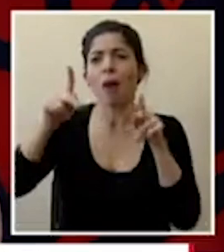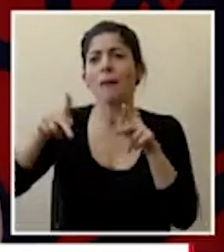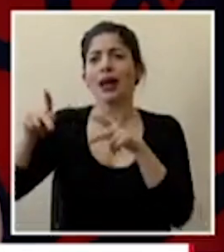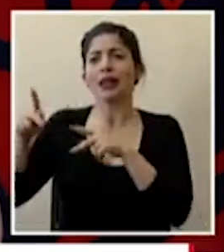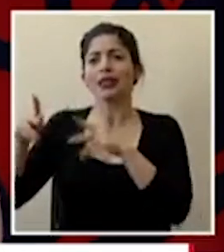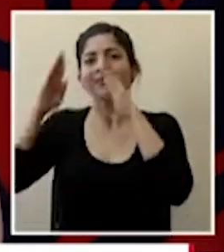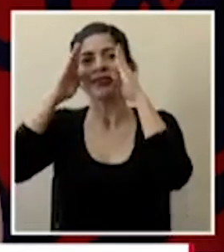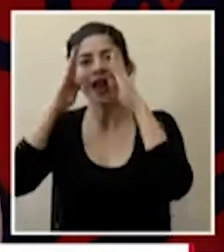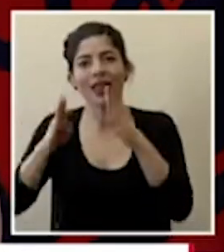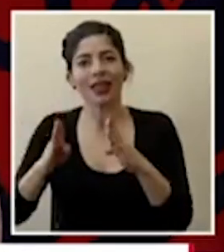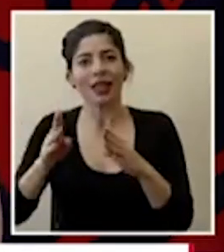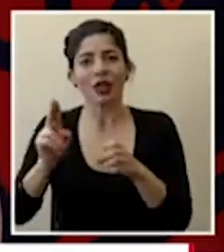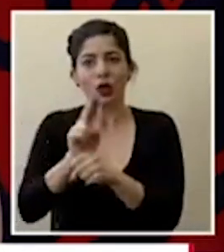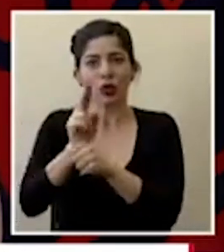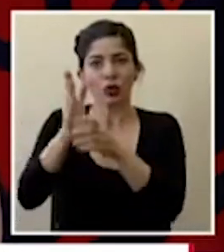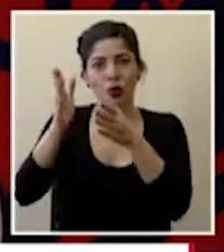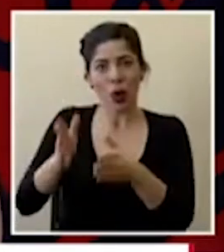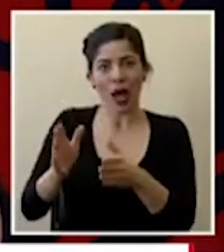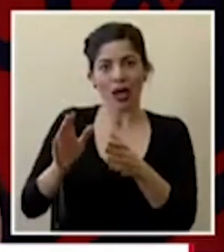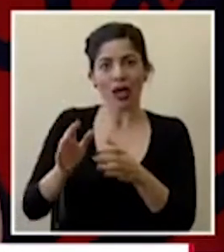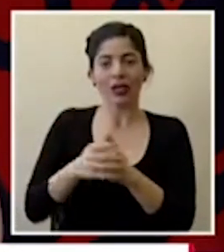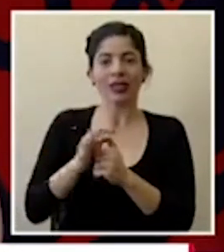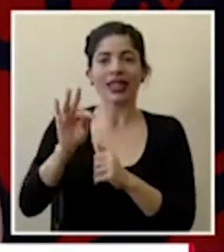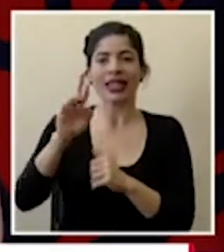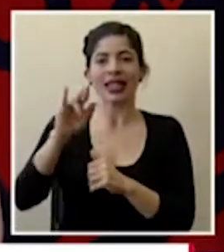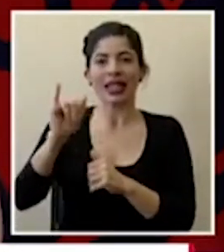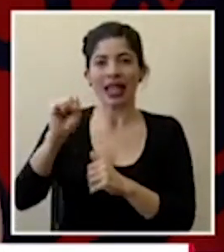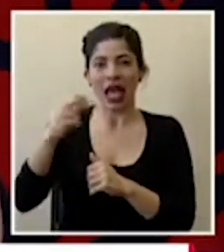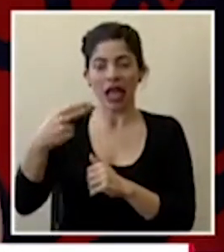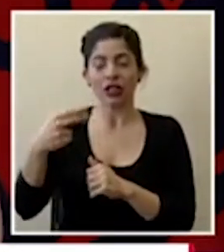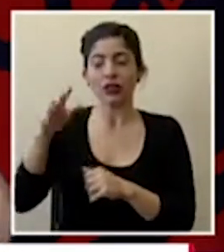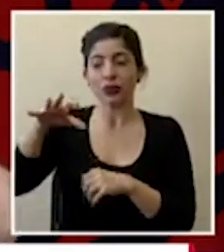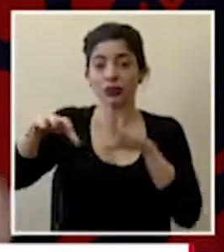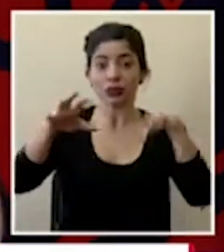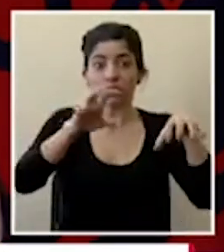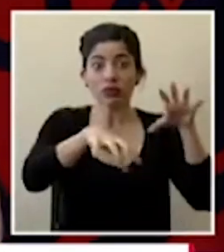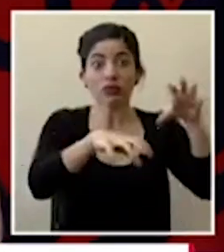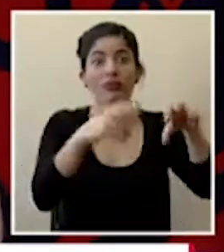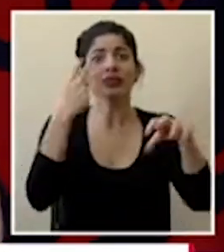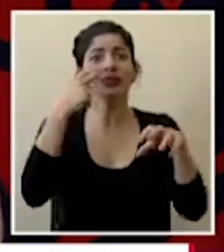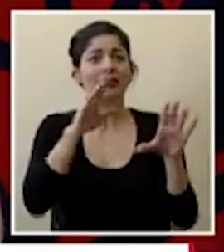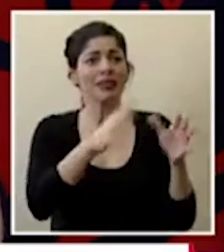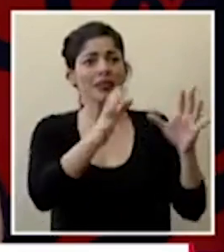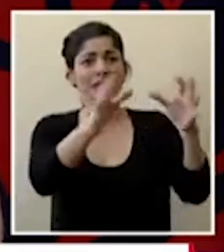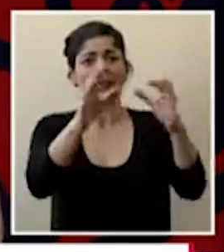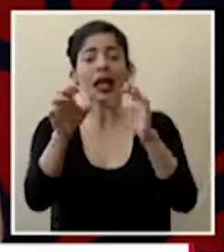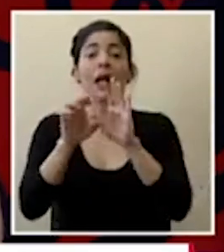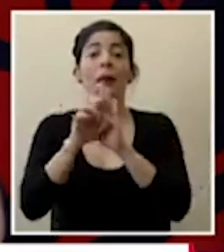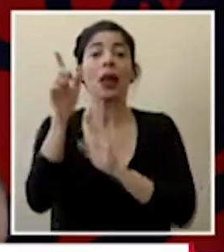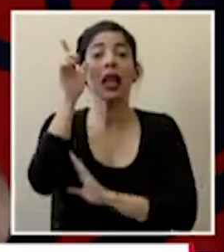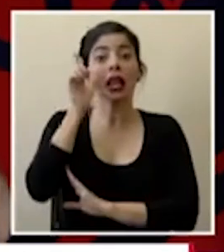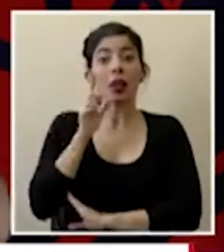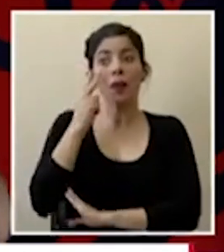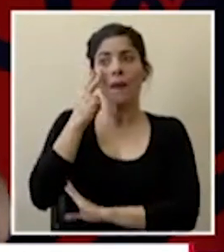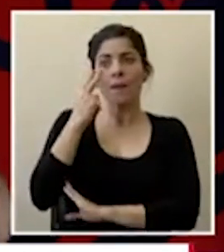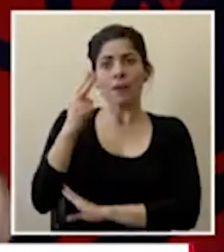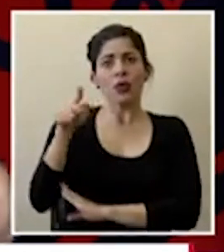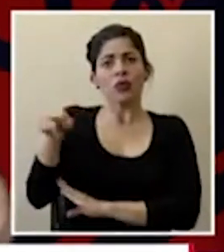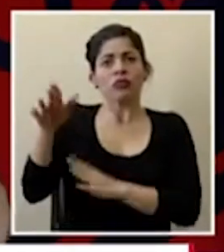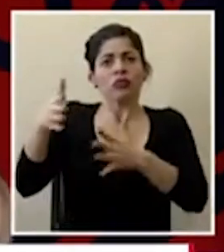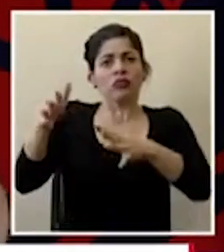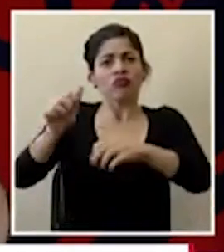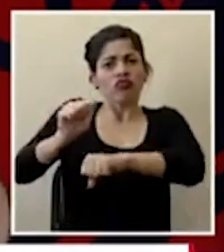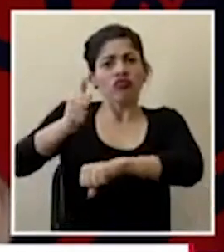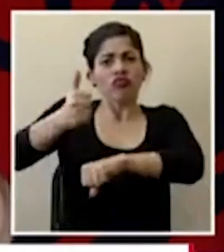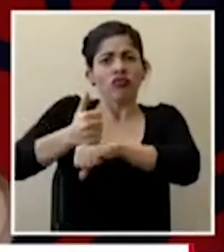dan atención directa a los usuarios en las áreas de triage de hecho vimos como en las diferentes unidades por ejemplo en limón este se estableció